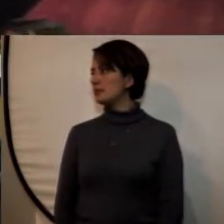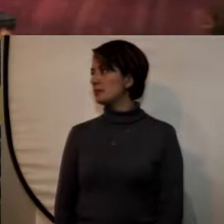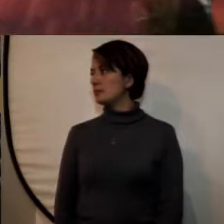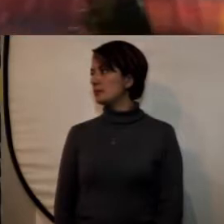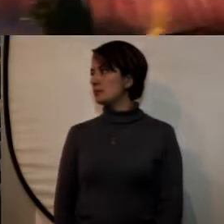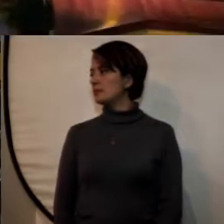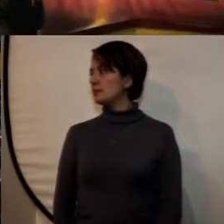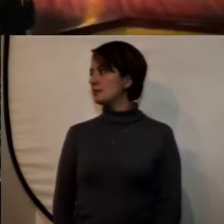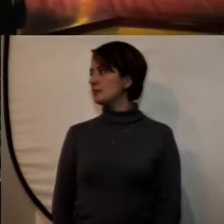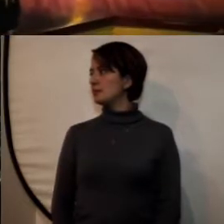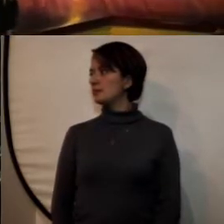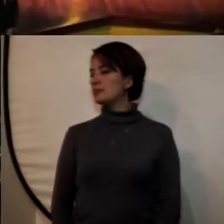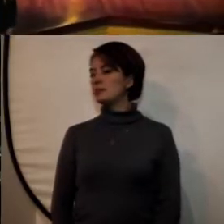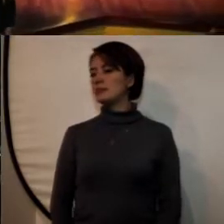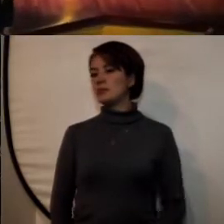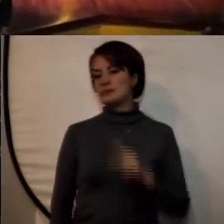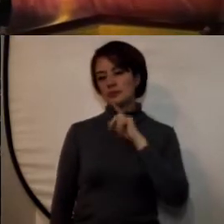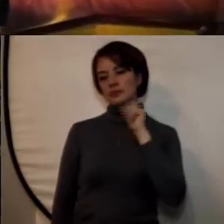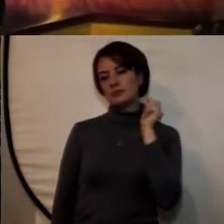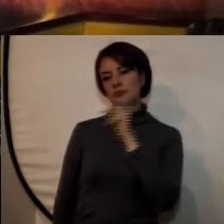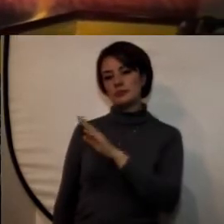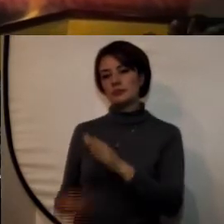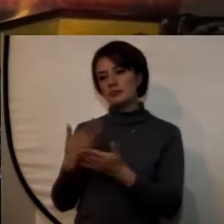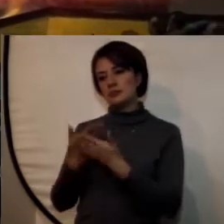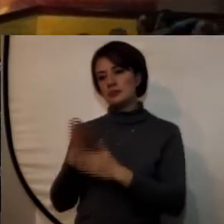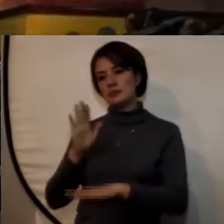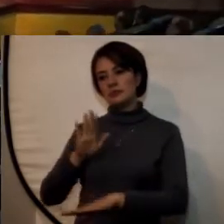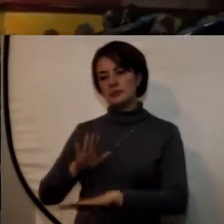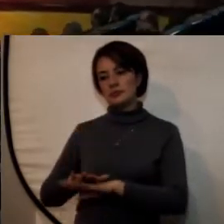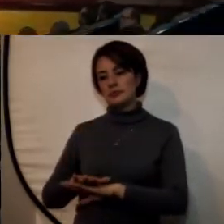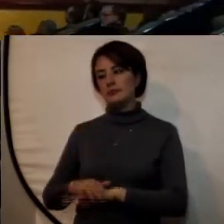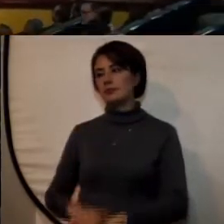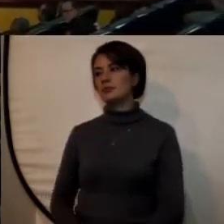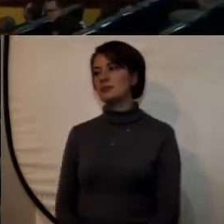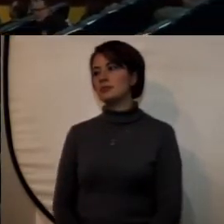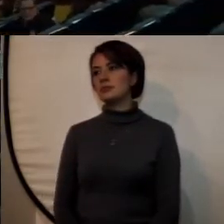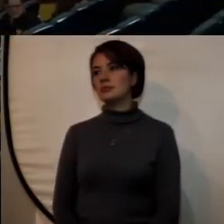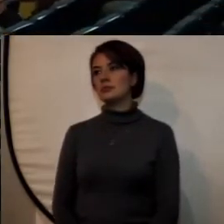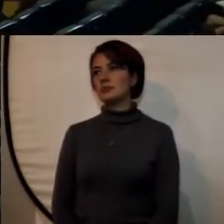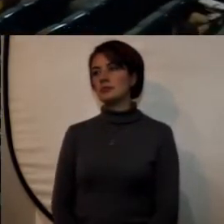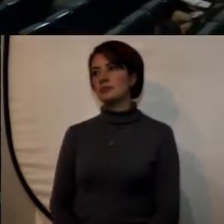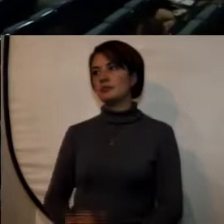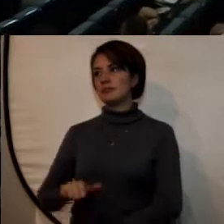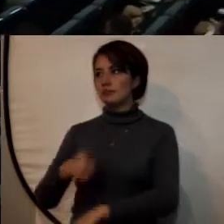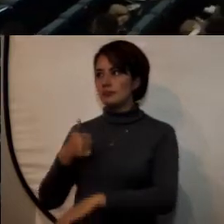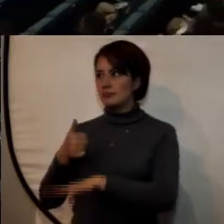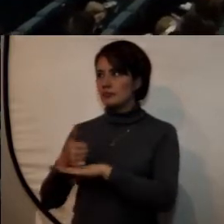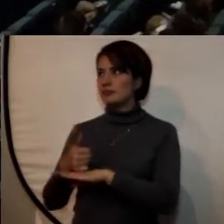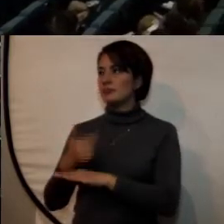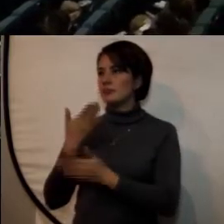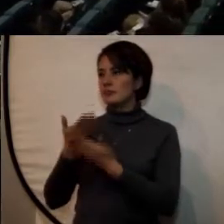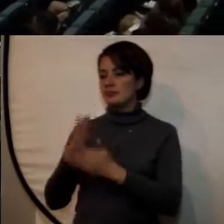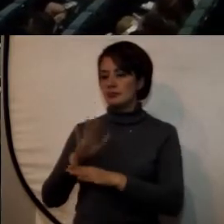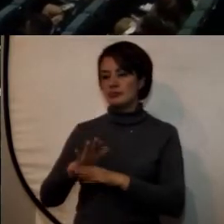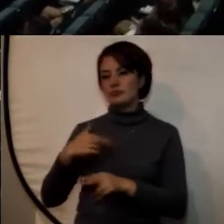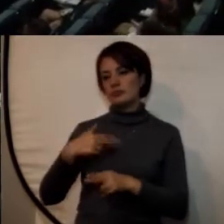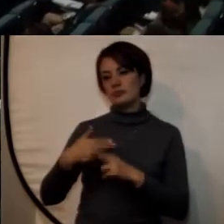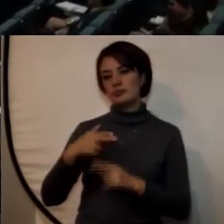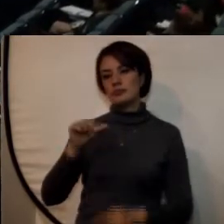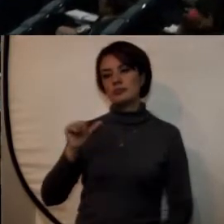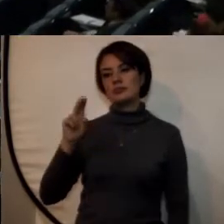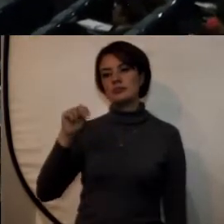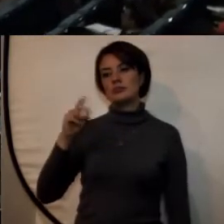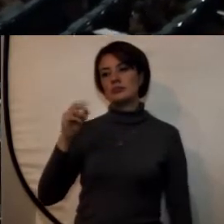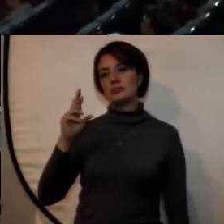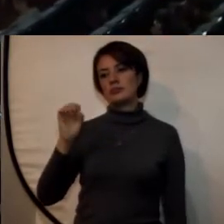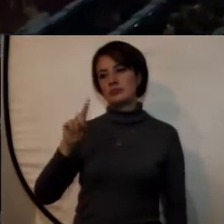muy buenas tardes comunidad neogranadina muy buenas tardes señor rector mi nombre es Andrés Páez